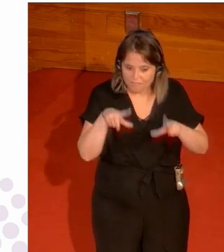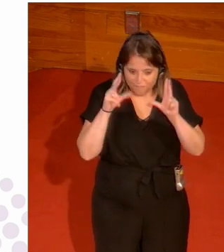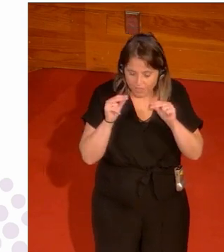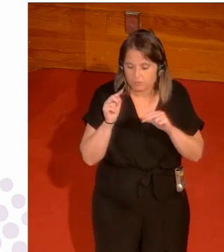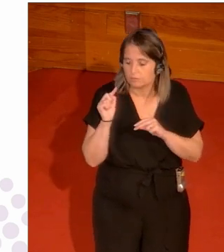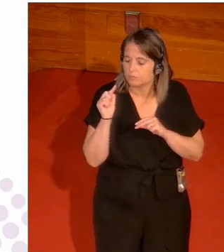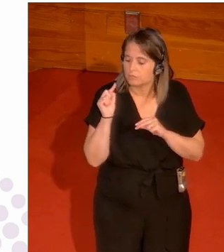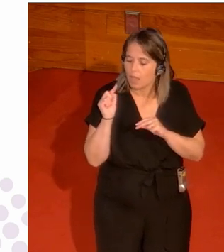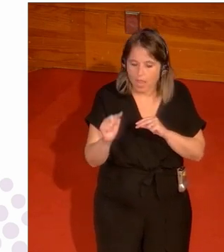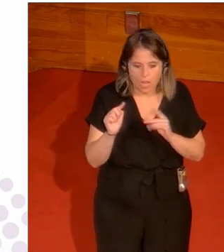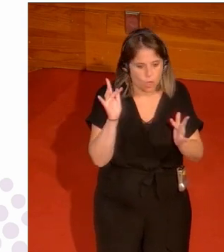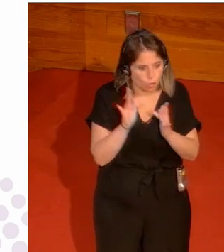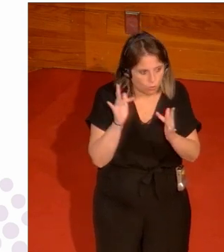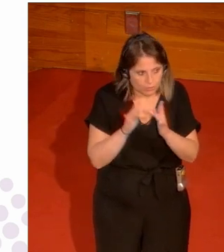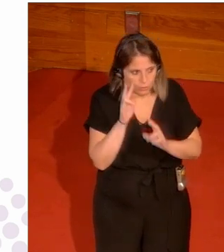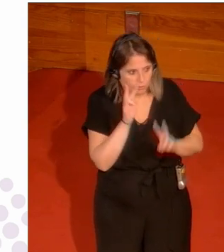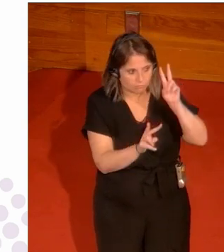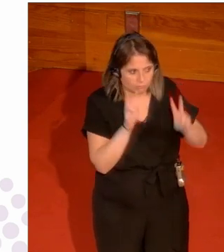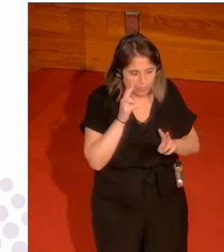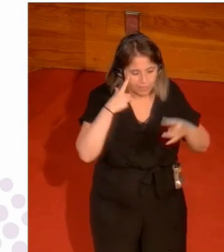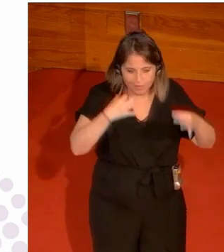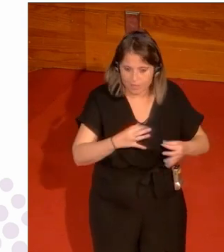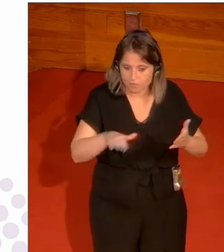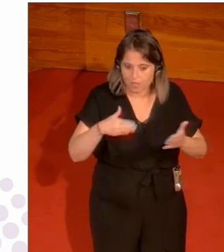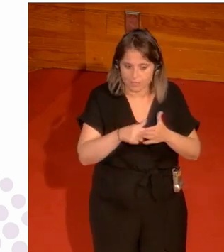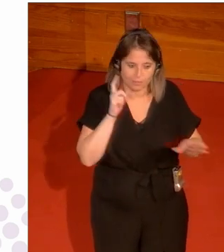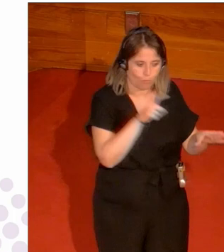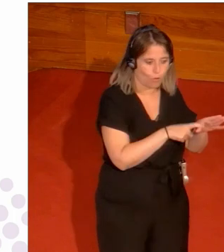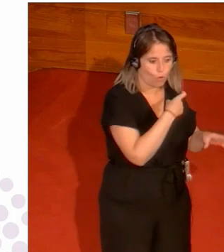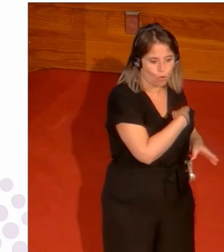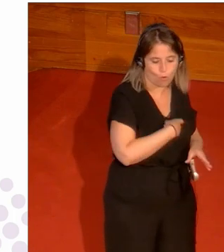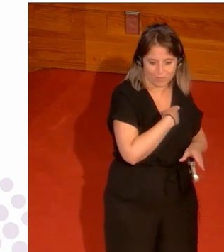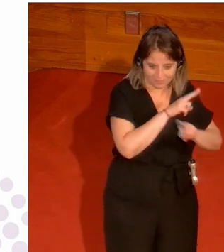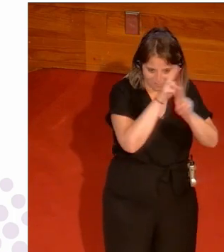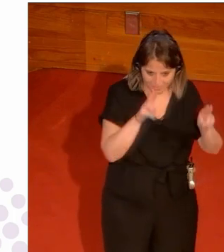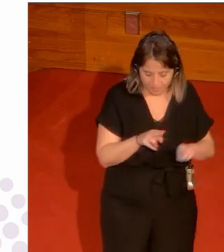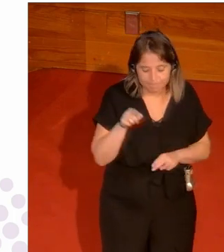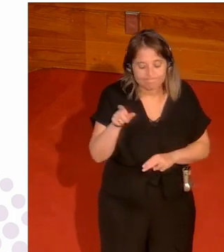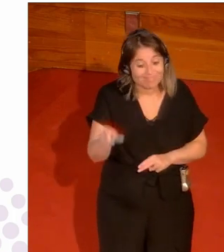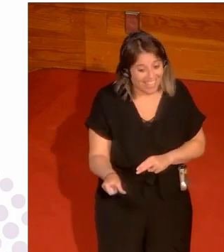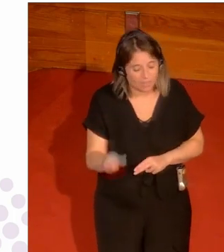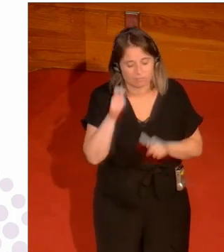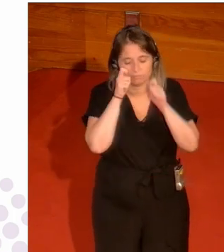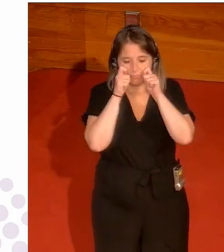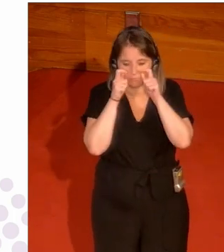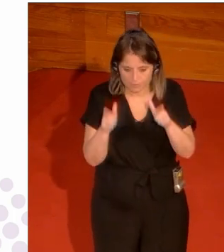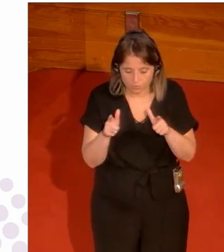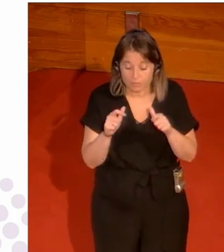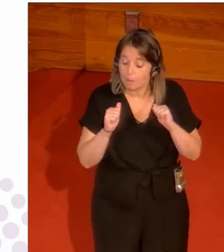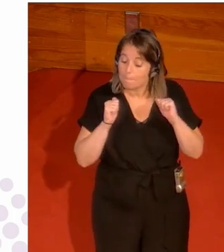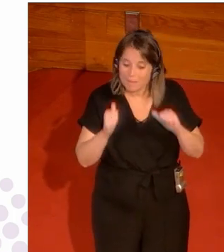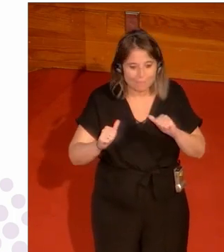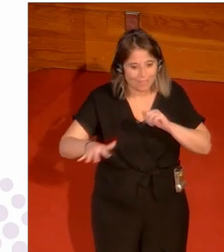estuvo haciendo contactos y viendo la realidad hasta que dio el salto al Comité Olímpico Internacional él se da cuenta y los primeros